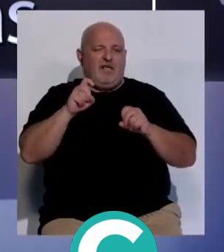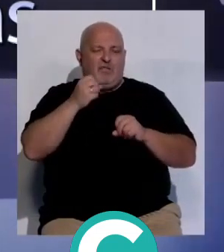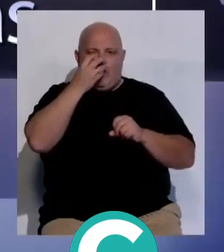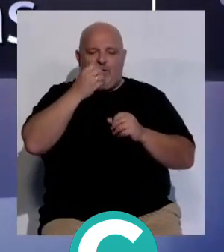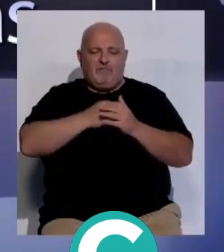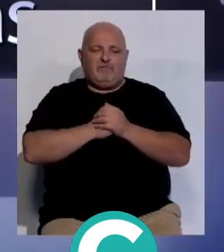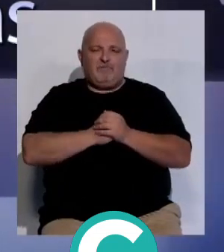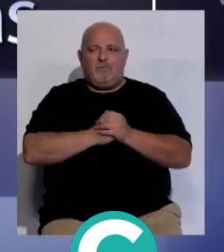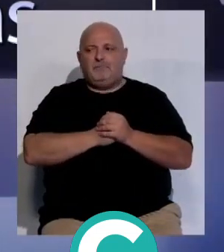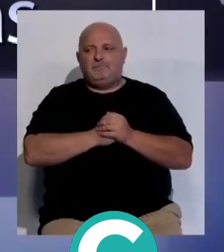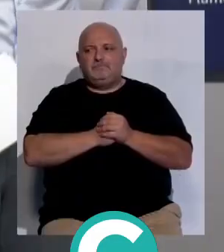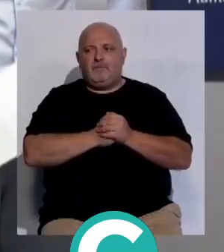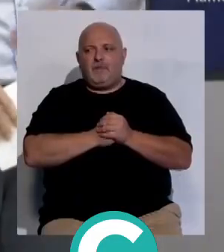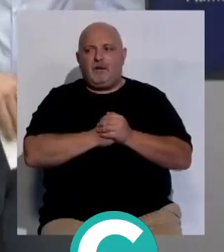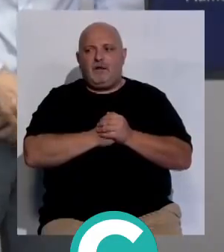la Educación